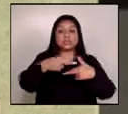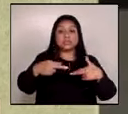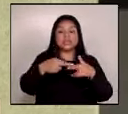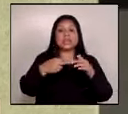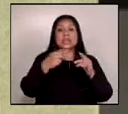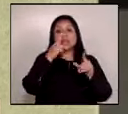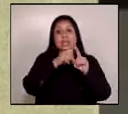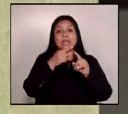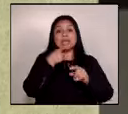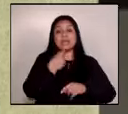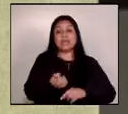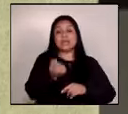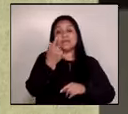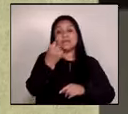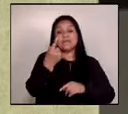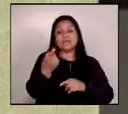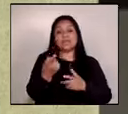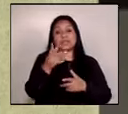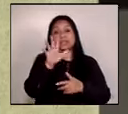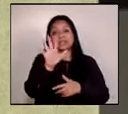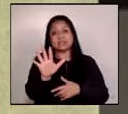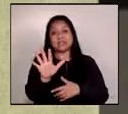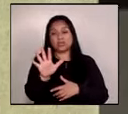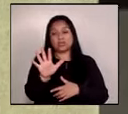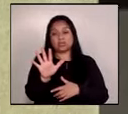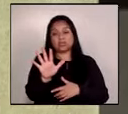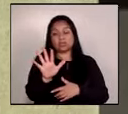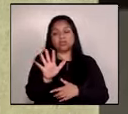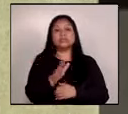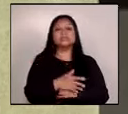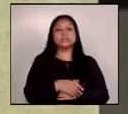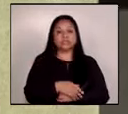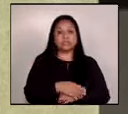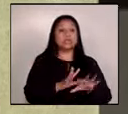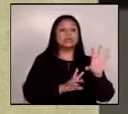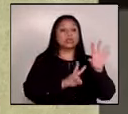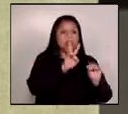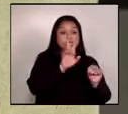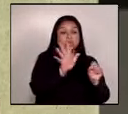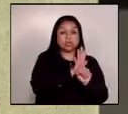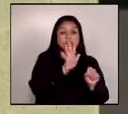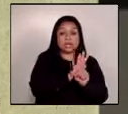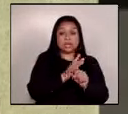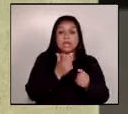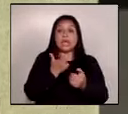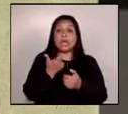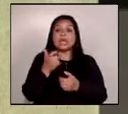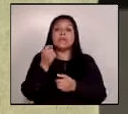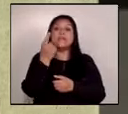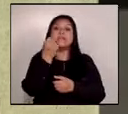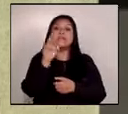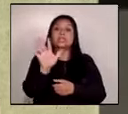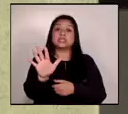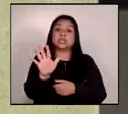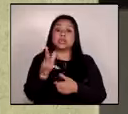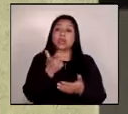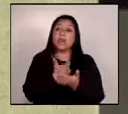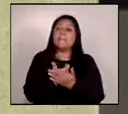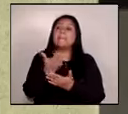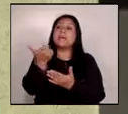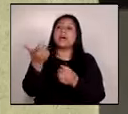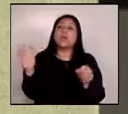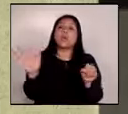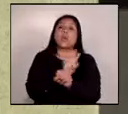incumplieron cinco de los mismos y el contrato fue pagado en su totalidad a la